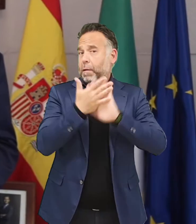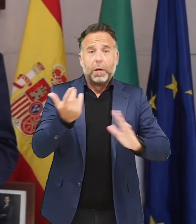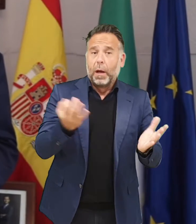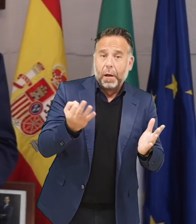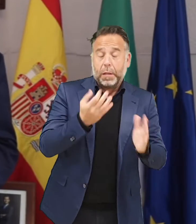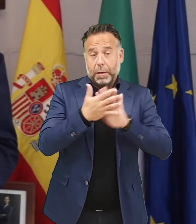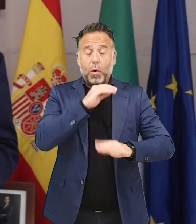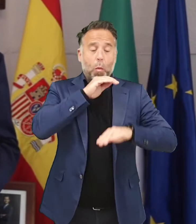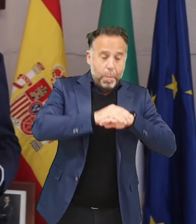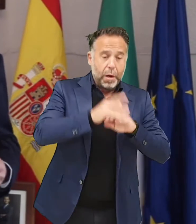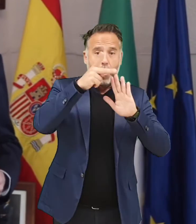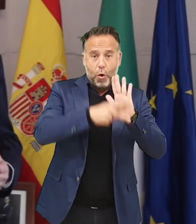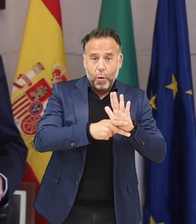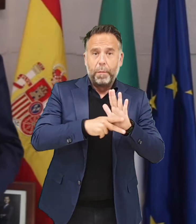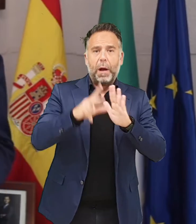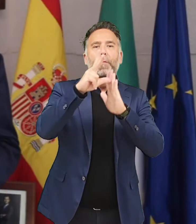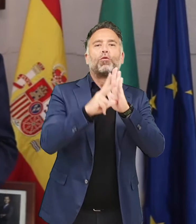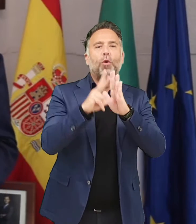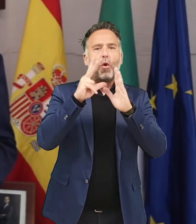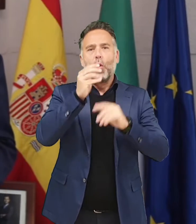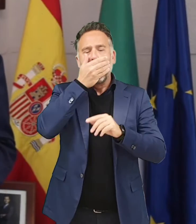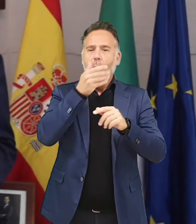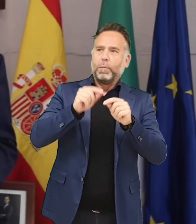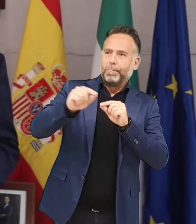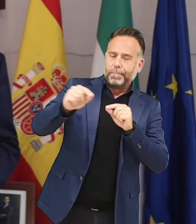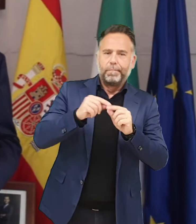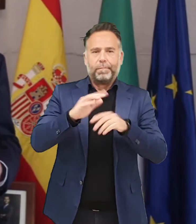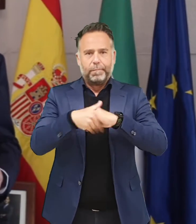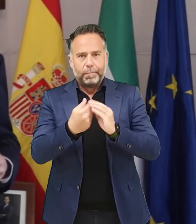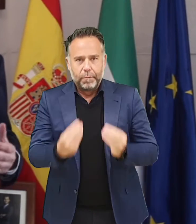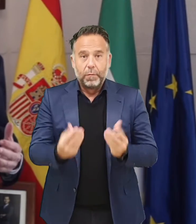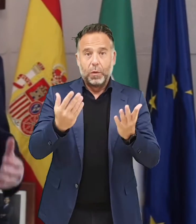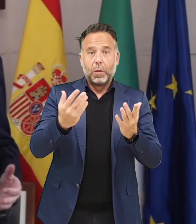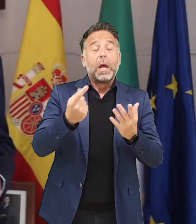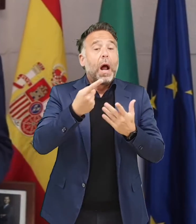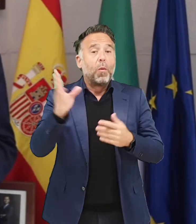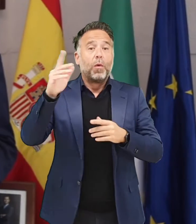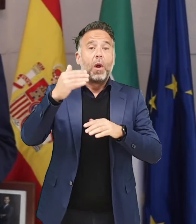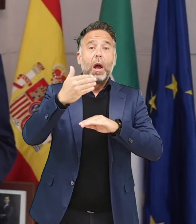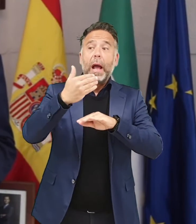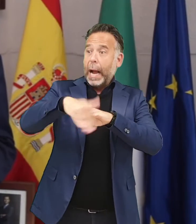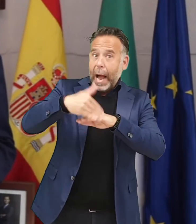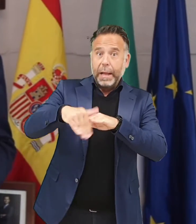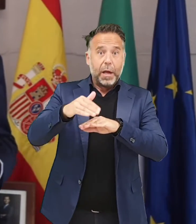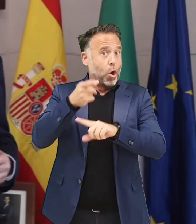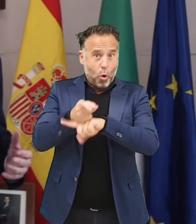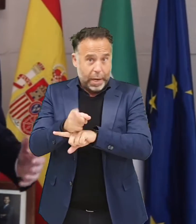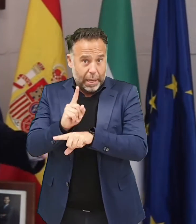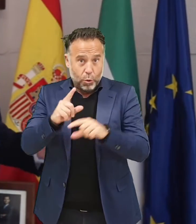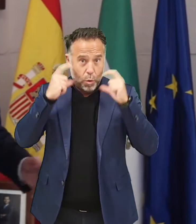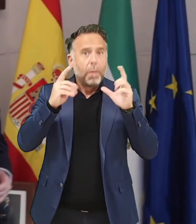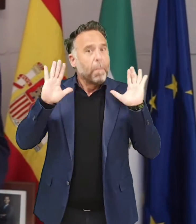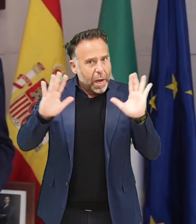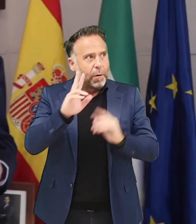en la dirección adecuada de seguir cumpliendo las normas de protocolo COVID-19 y seguir agradeciendo el que en